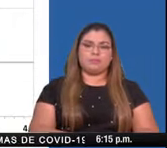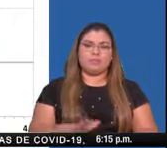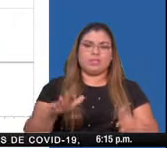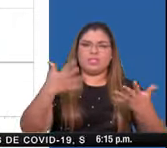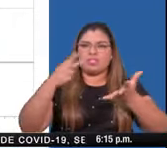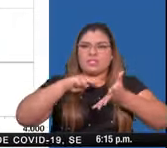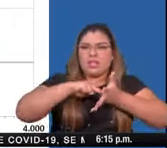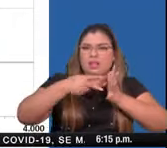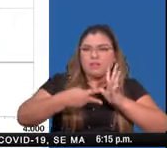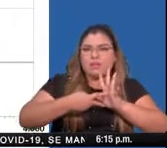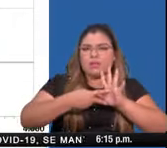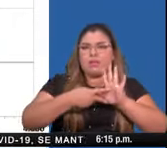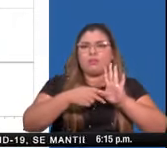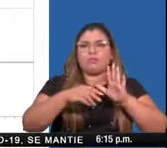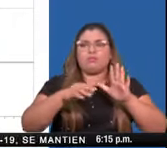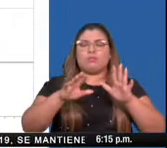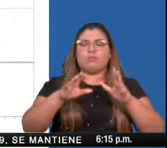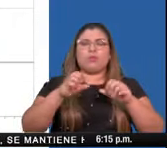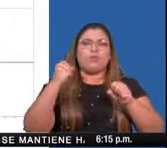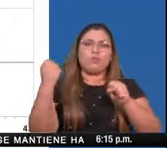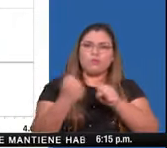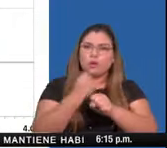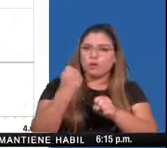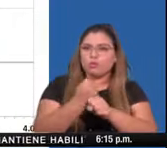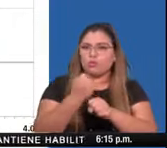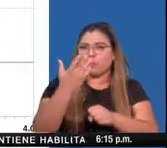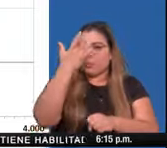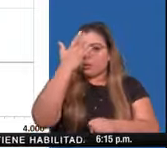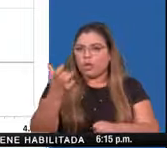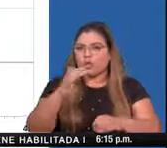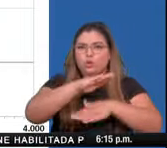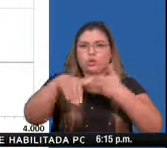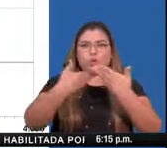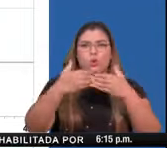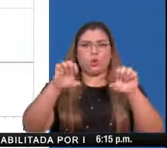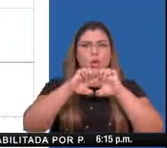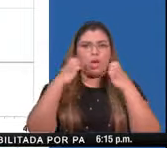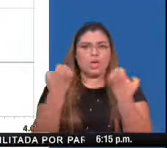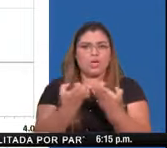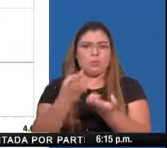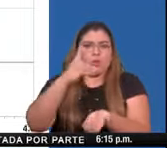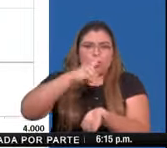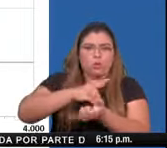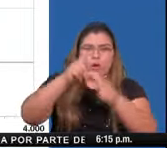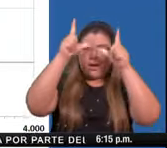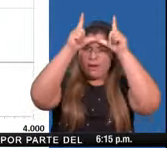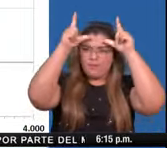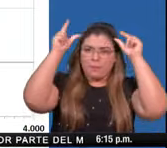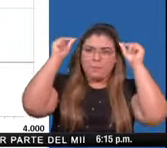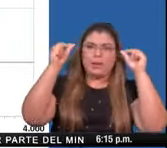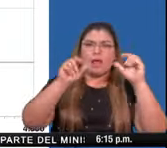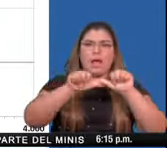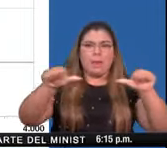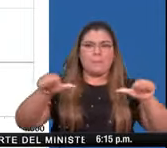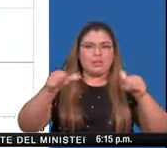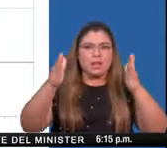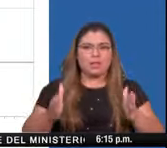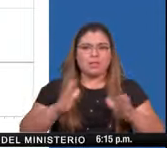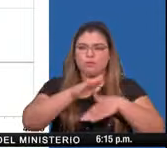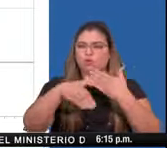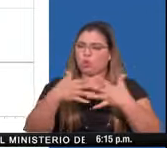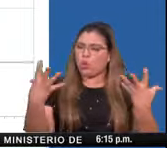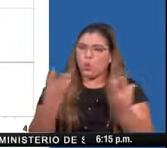esfuerzo de todo un equipo de salud trabajando la trazabilidad. Esto